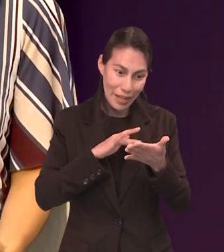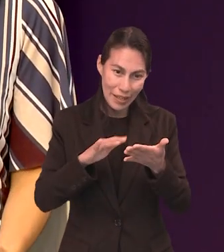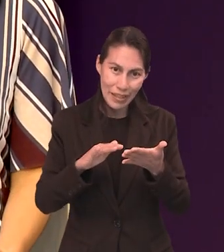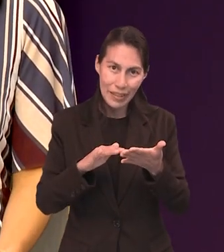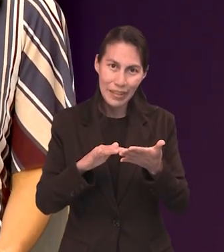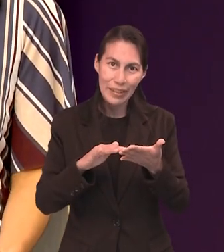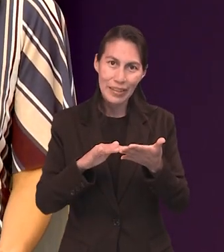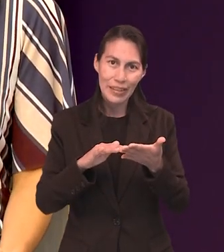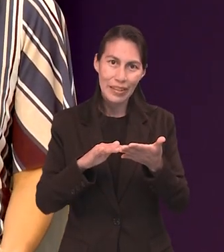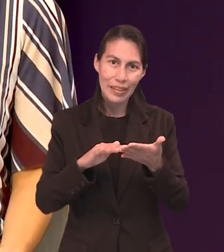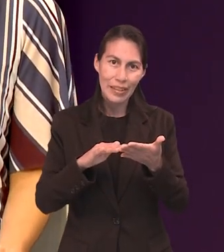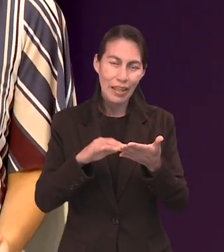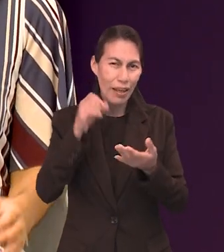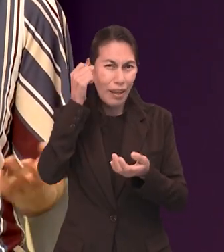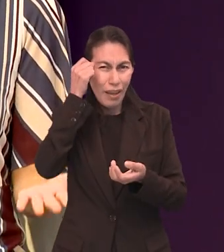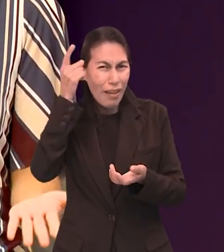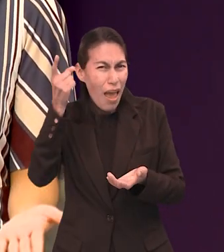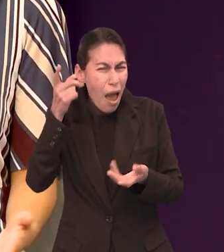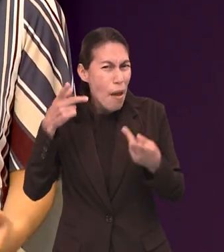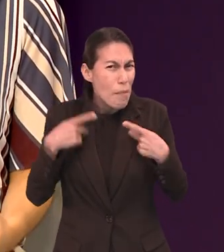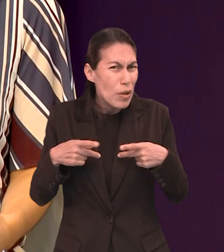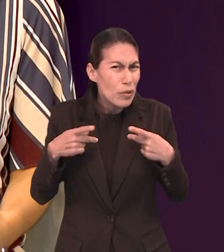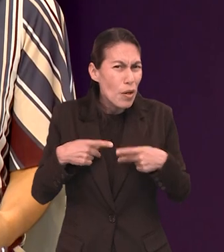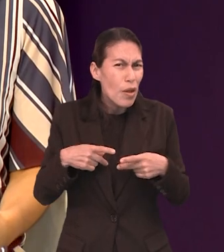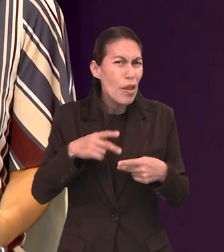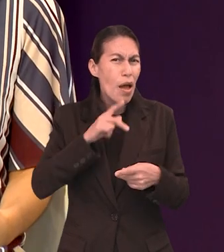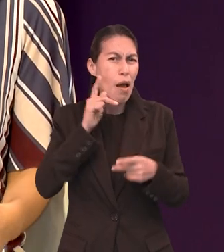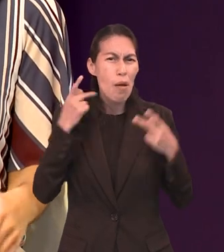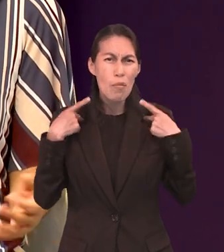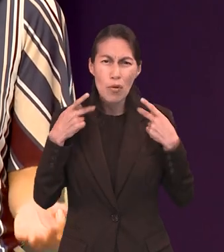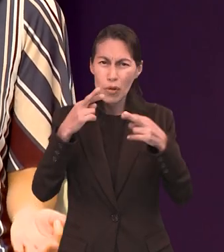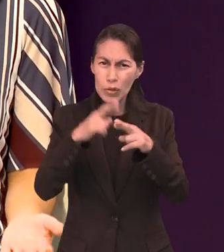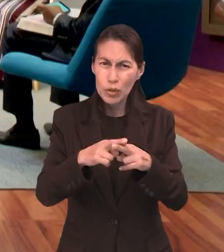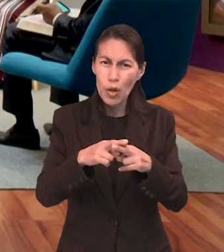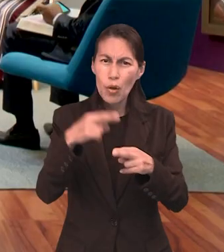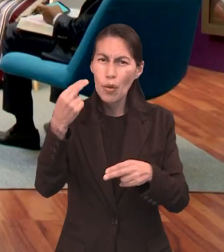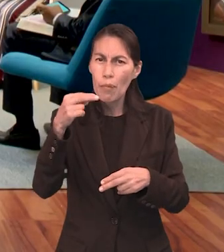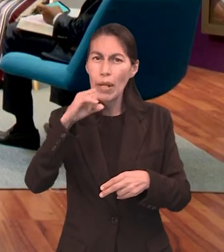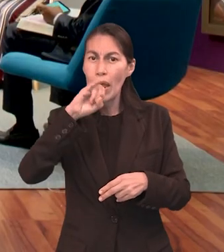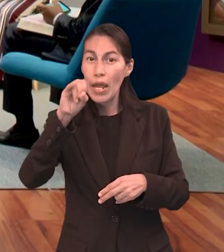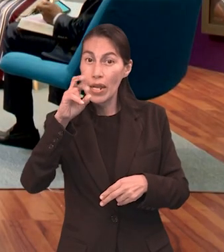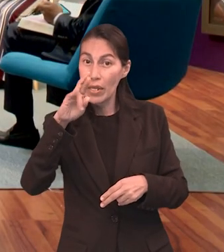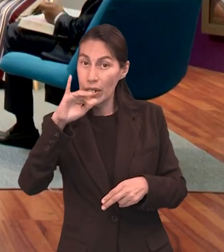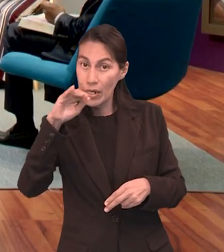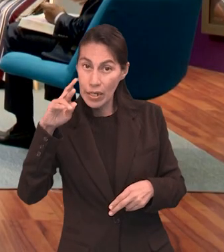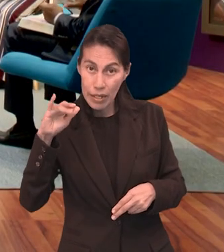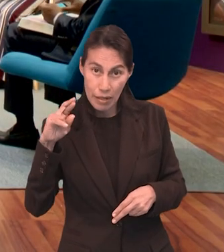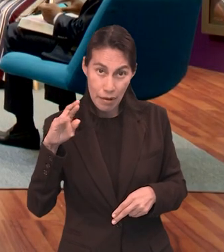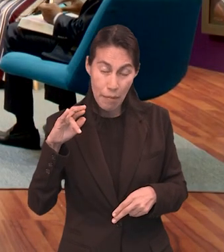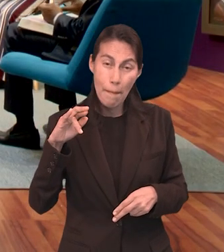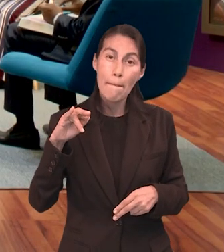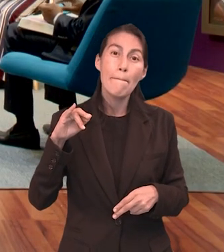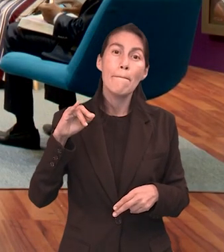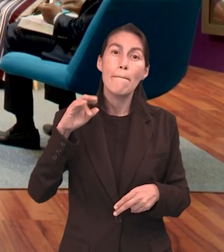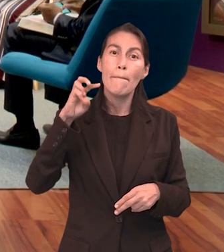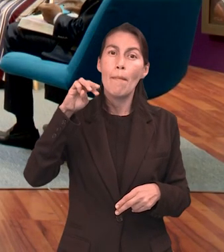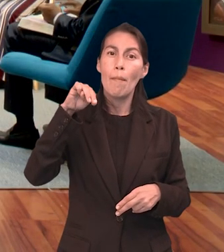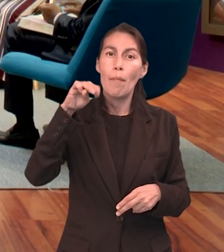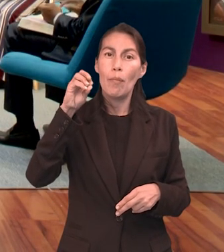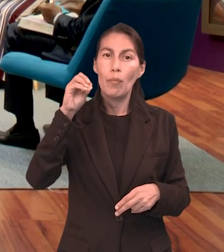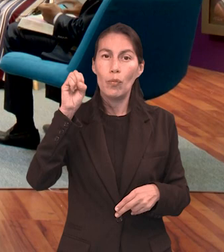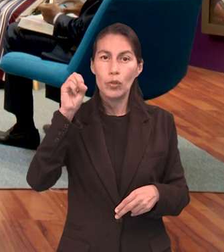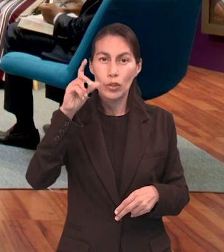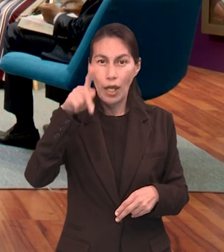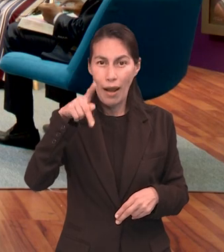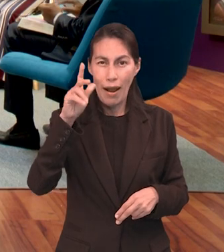venía una idea de una persona, un profesor que se llama Jiri Moskala, que él estaba comentando en uno de sus